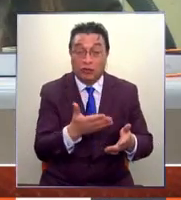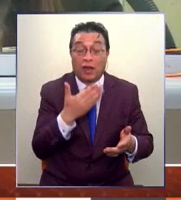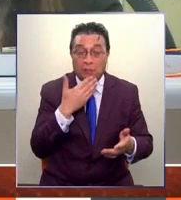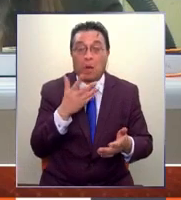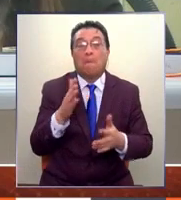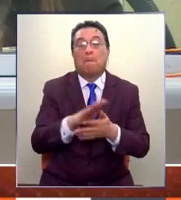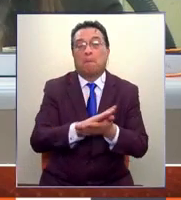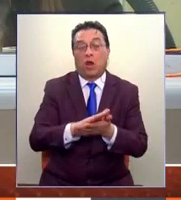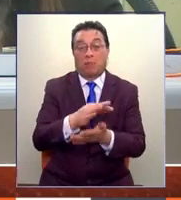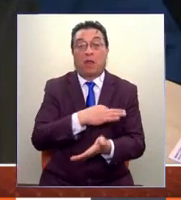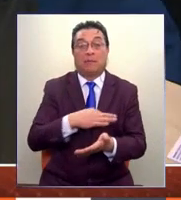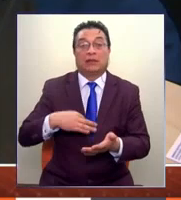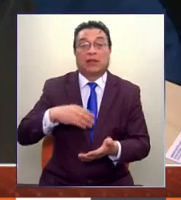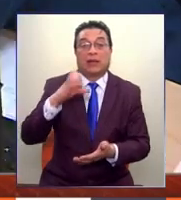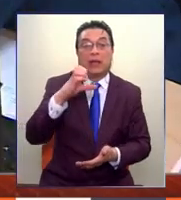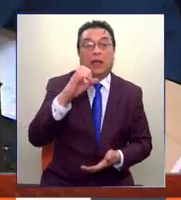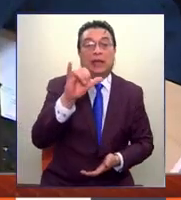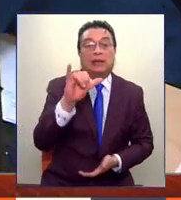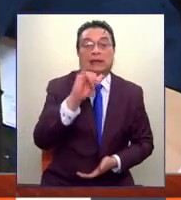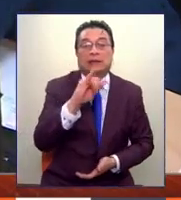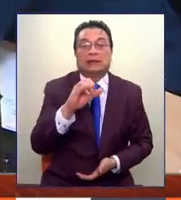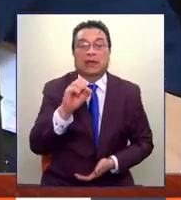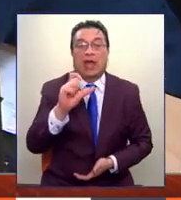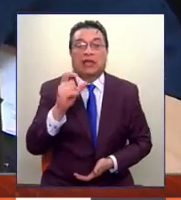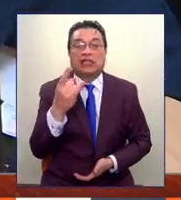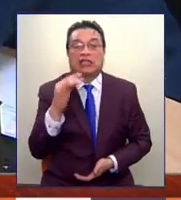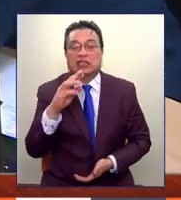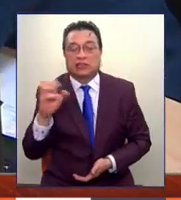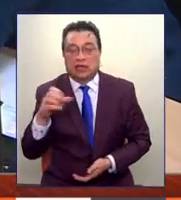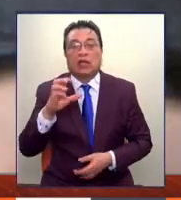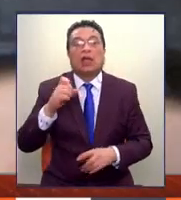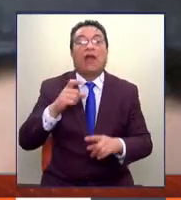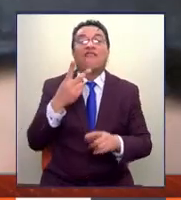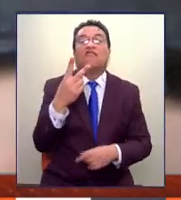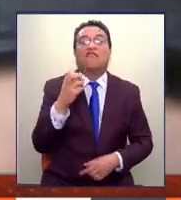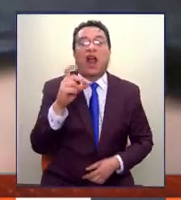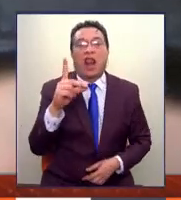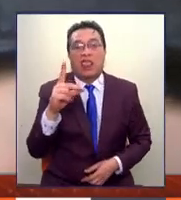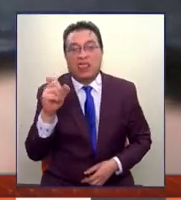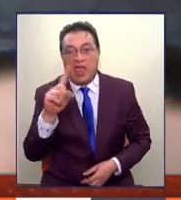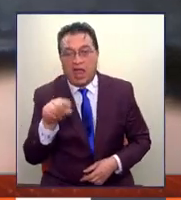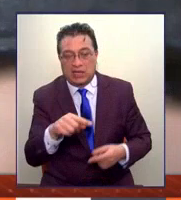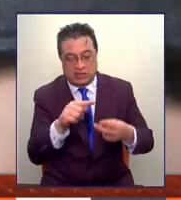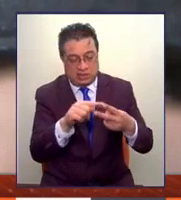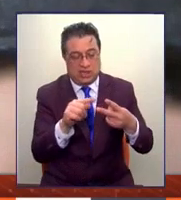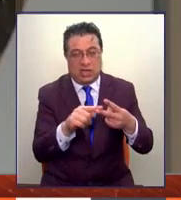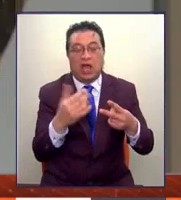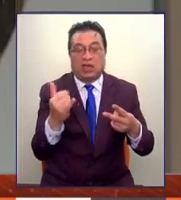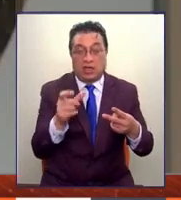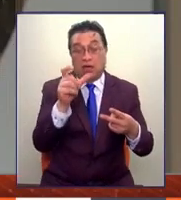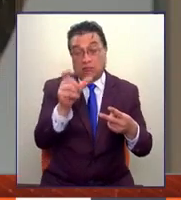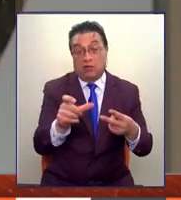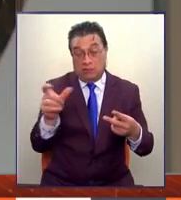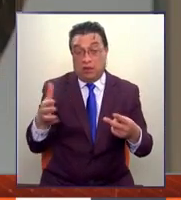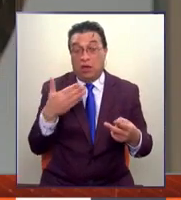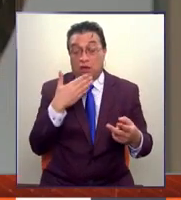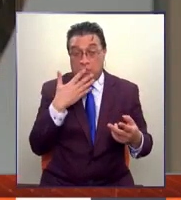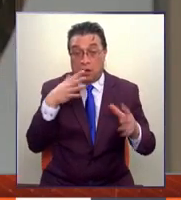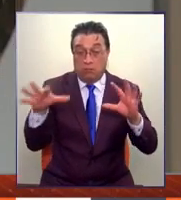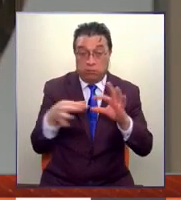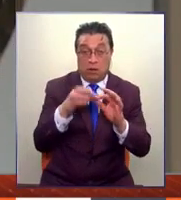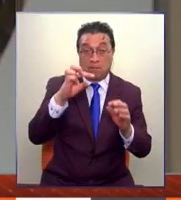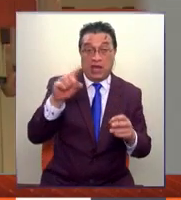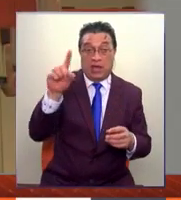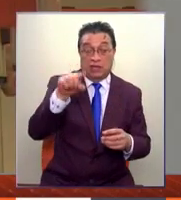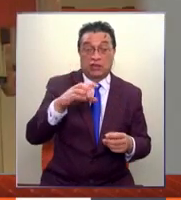acá en Nicolás Izaguir, estoy pensando en el exministro Rodrigo Valdés, estoy pensando incluso en figuras ligadas al socialismo,